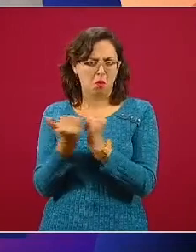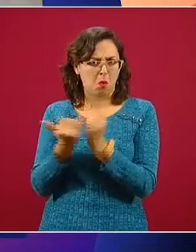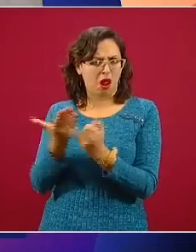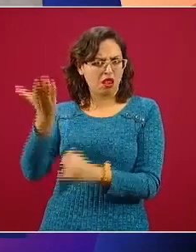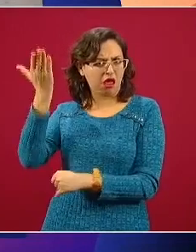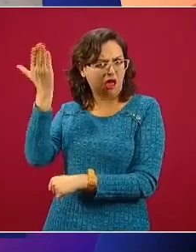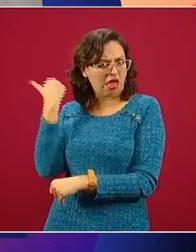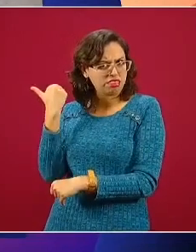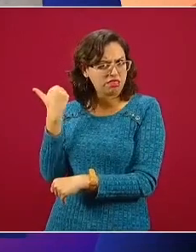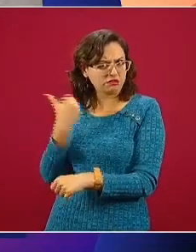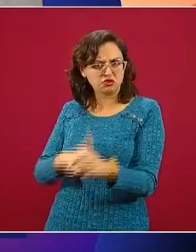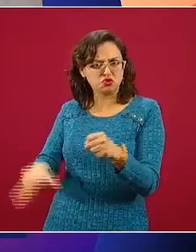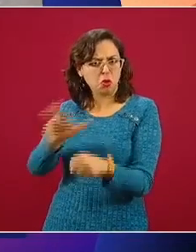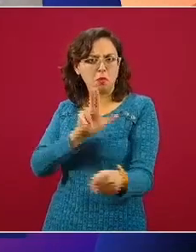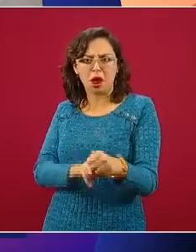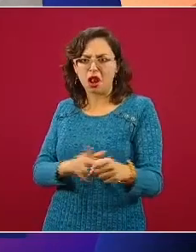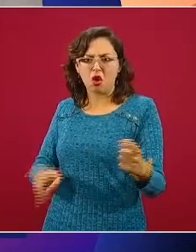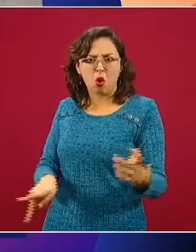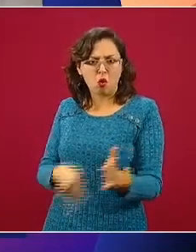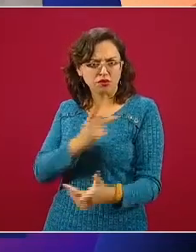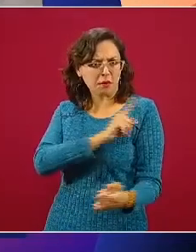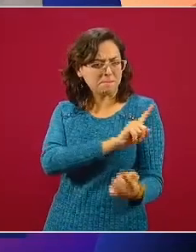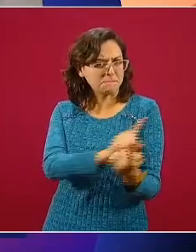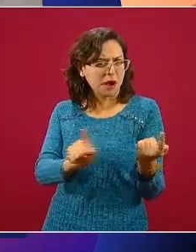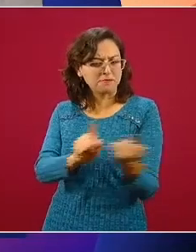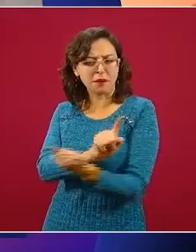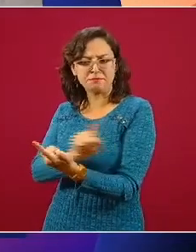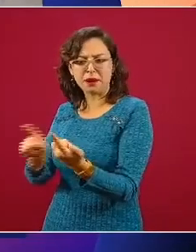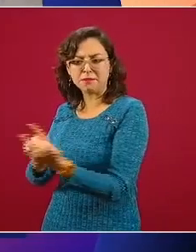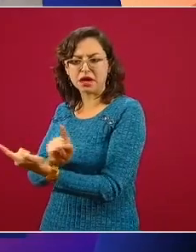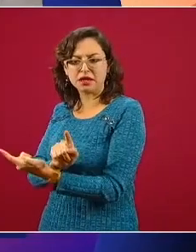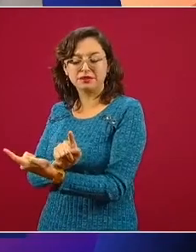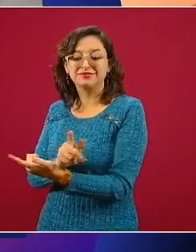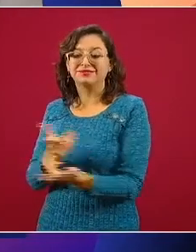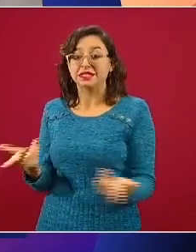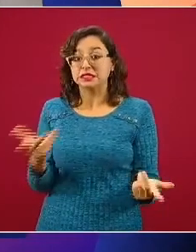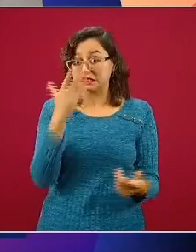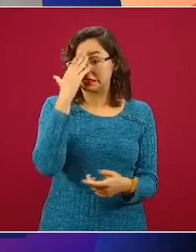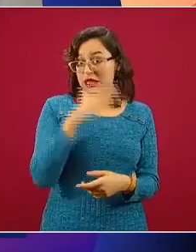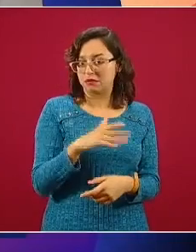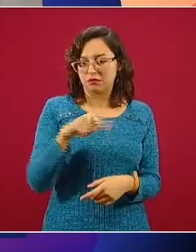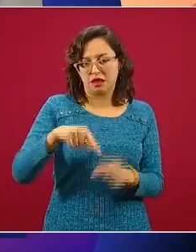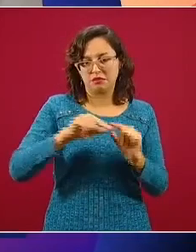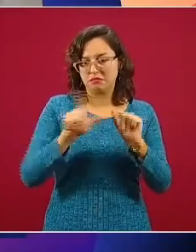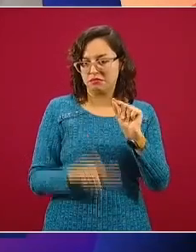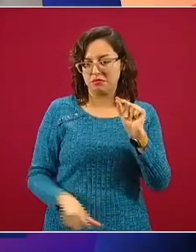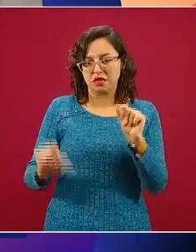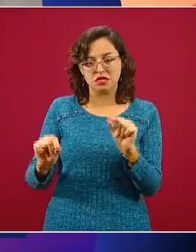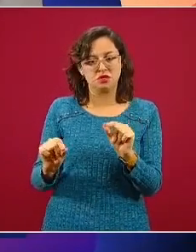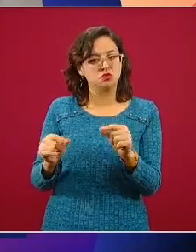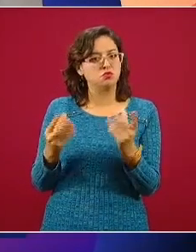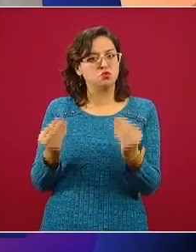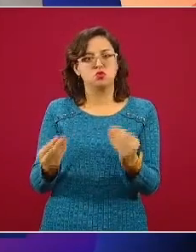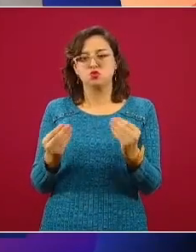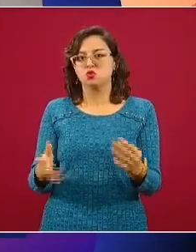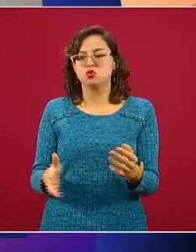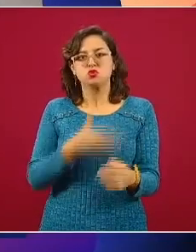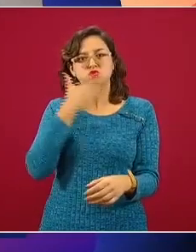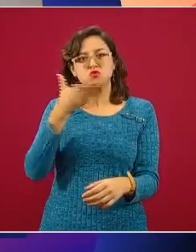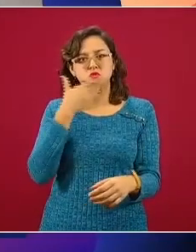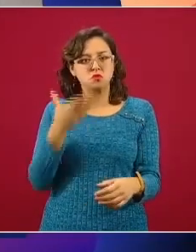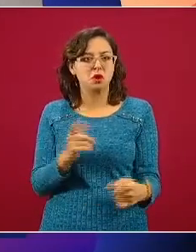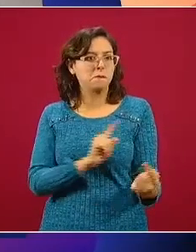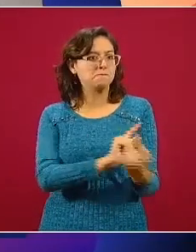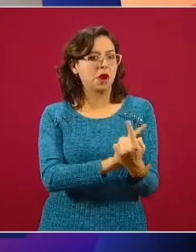acercamiento social. Como sabemos, en México, a diferencia de otros países, estamos muy acostumbrados al contacto físico. De